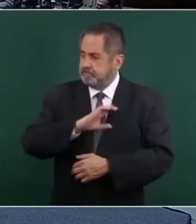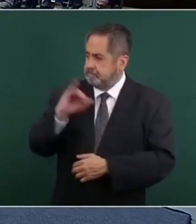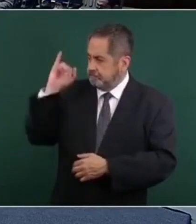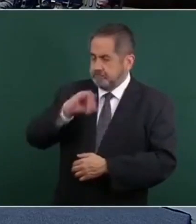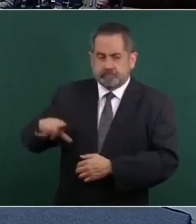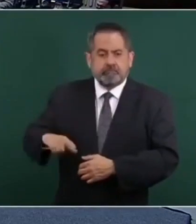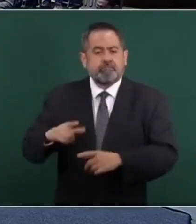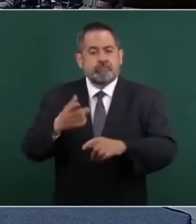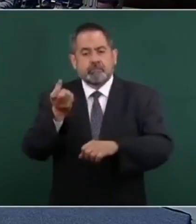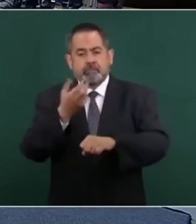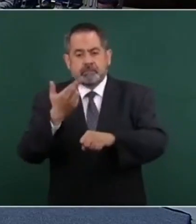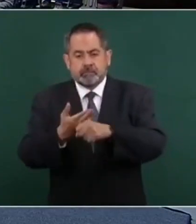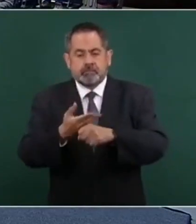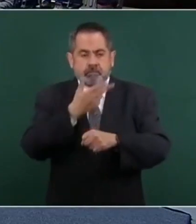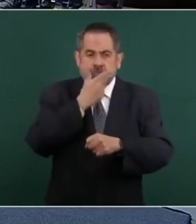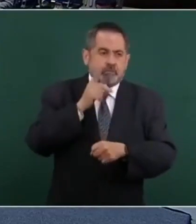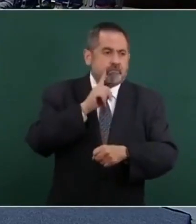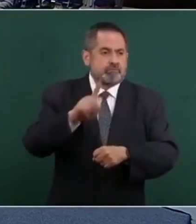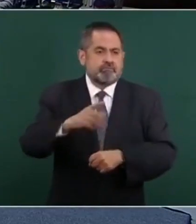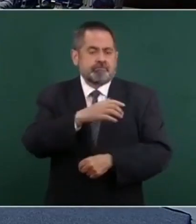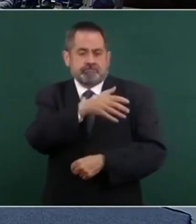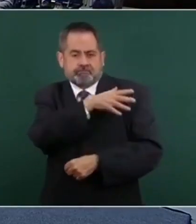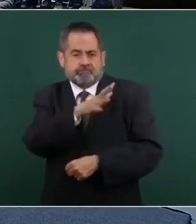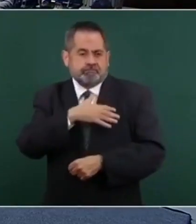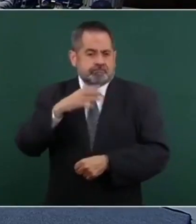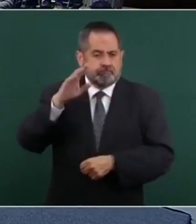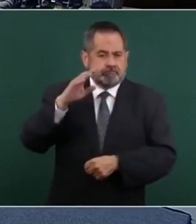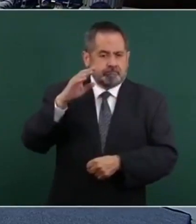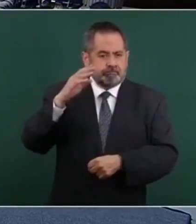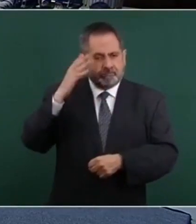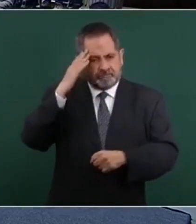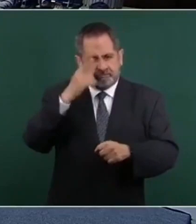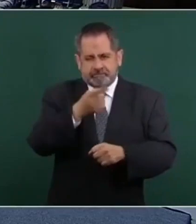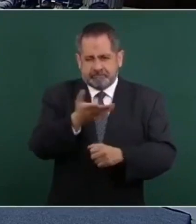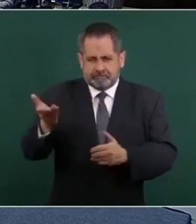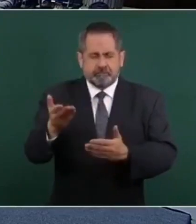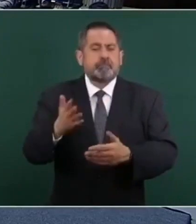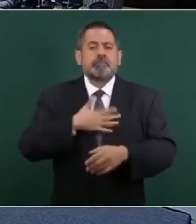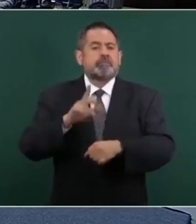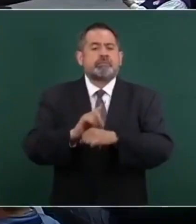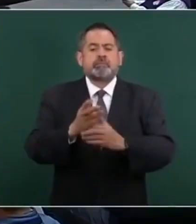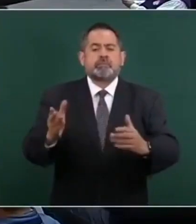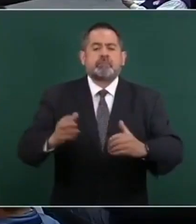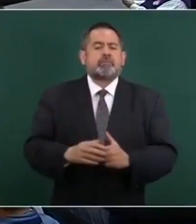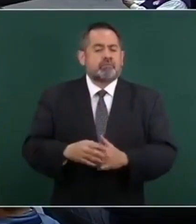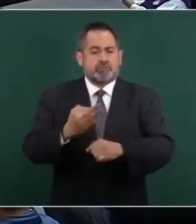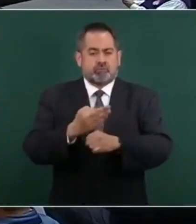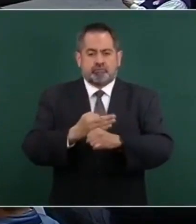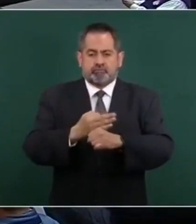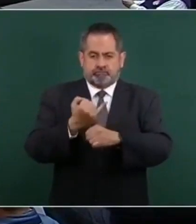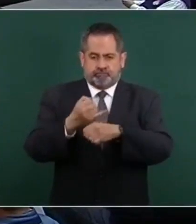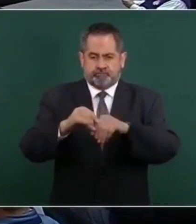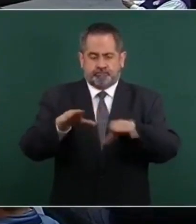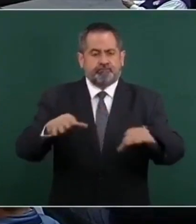sumarles las que da la cifra el Inegi causadas por la COVID en México, el subsecretario de